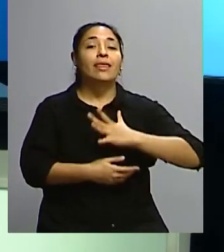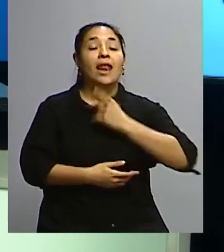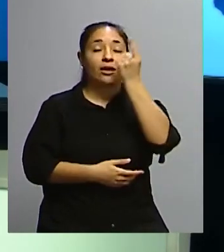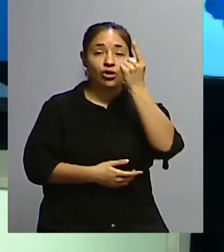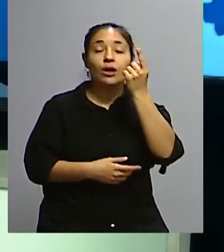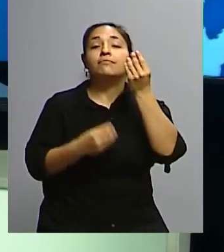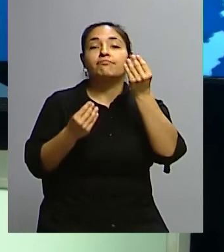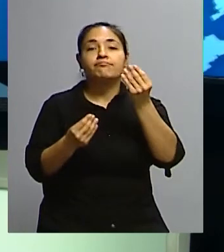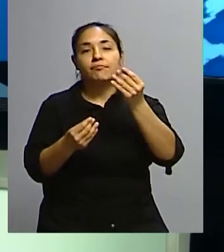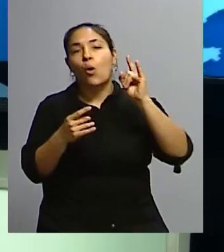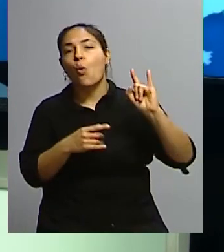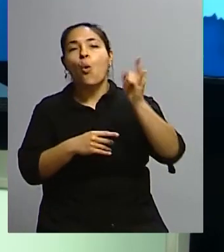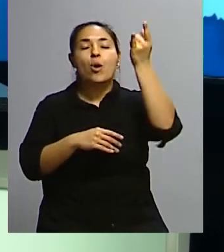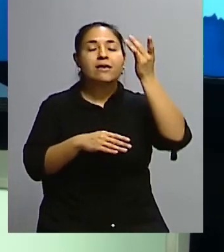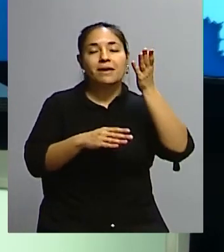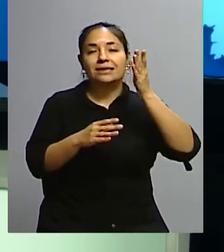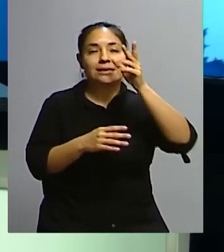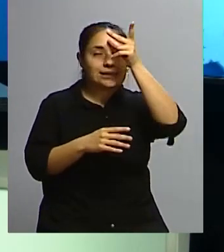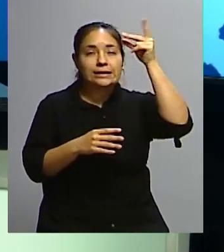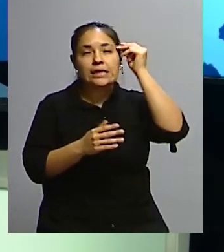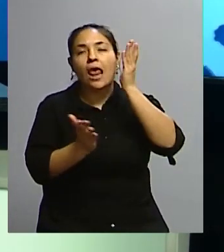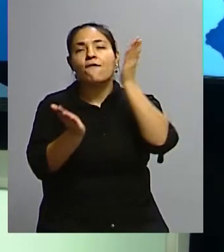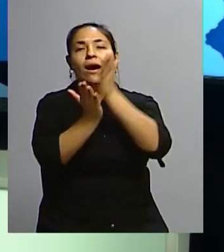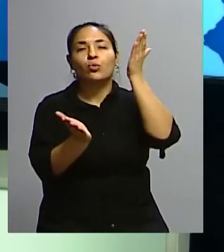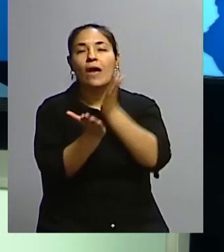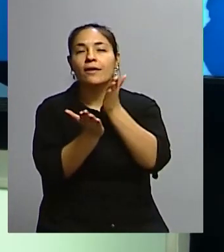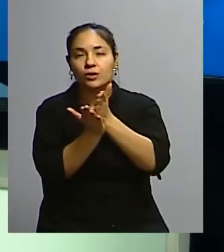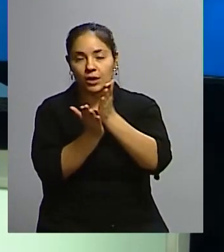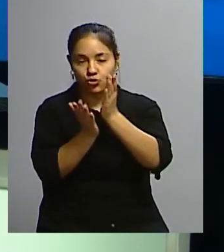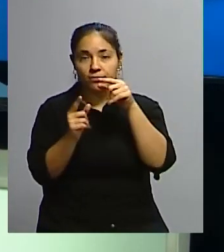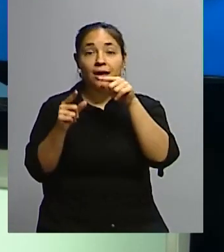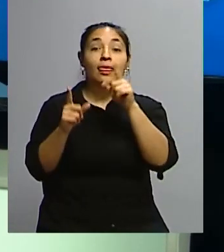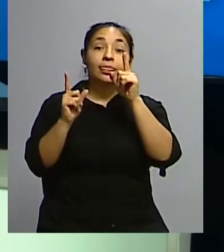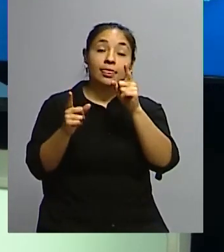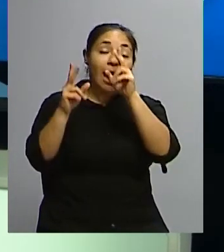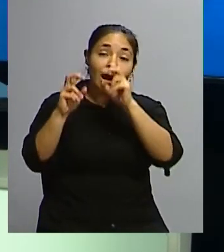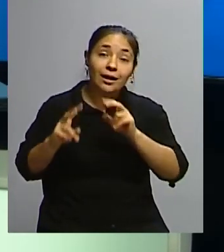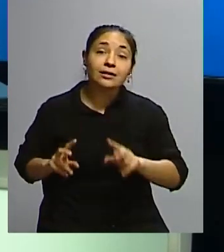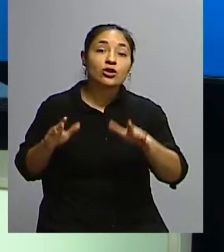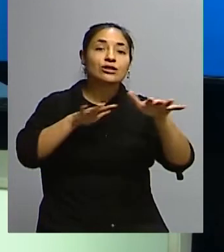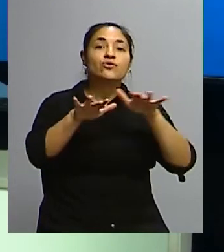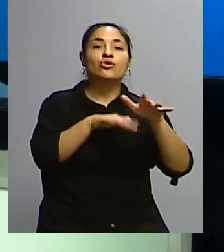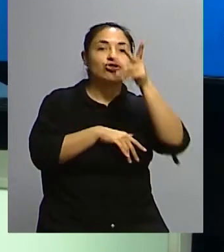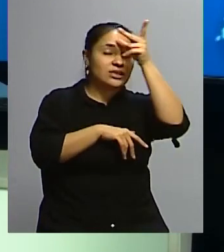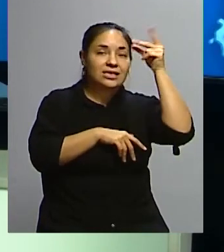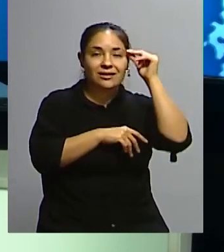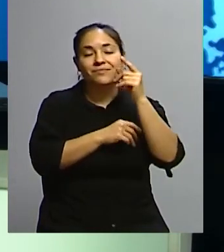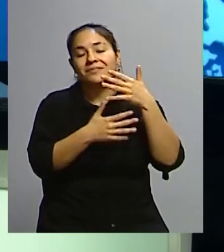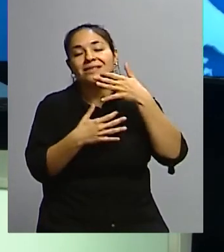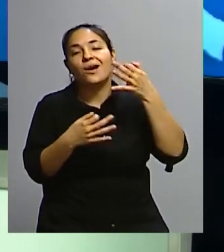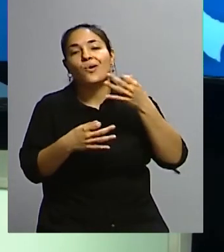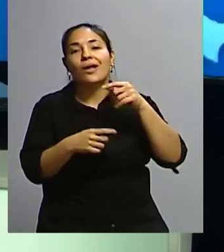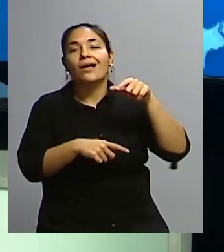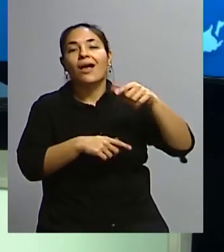la Universidad de Chile, analizando lo que es este proceso que se está dando en Chile y seguramente muchos entienden que se puede